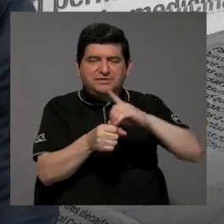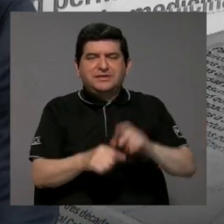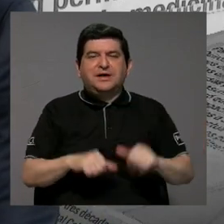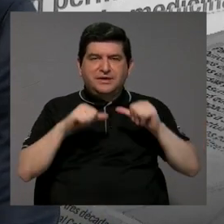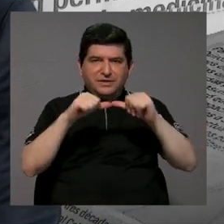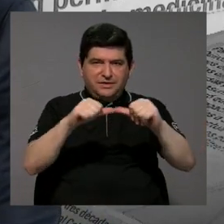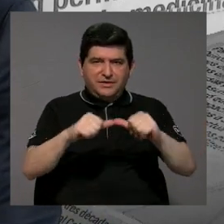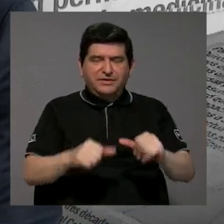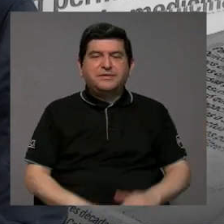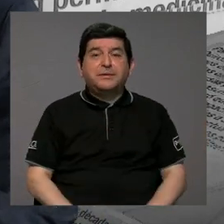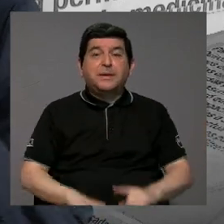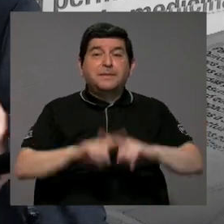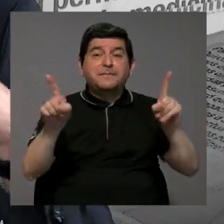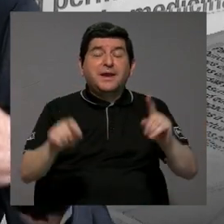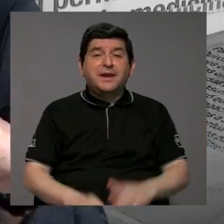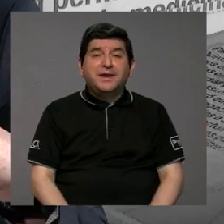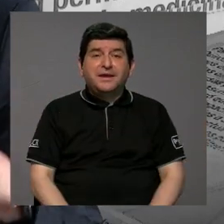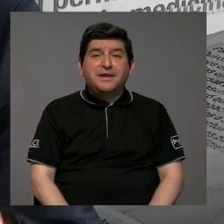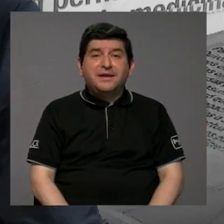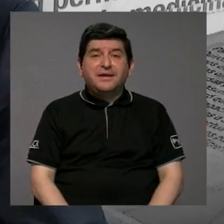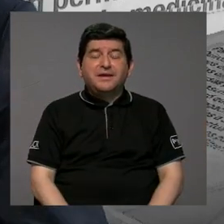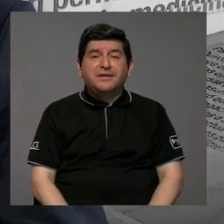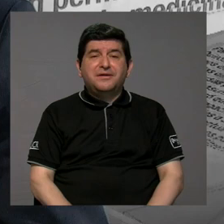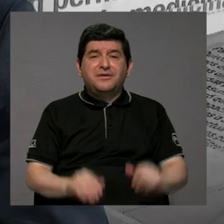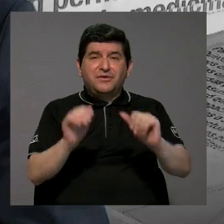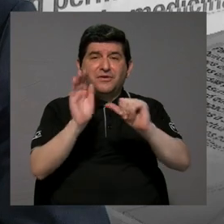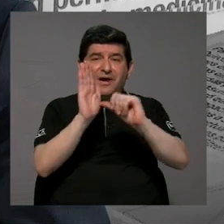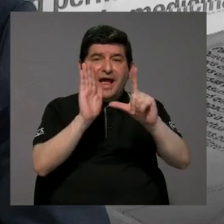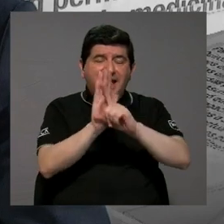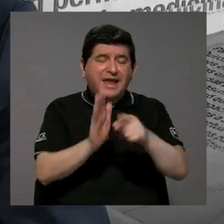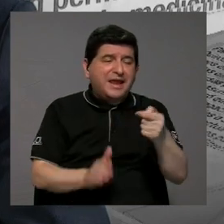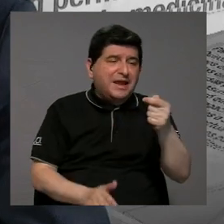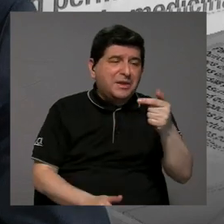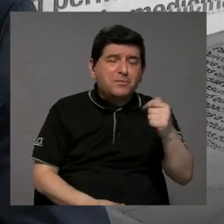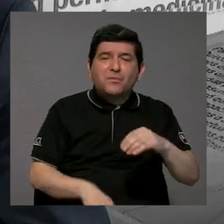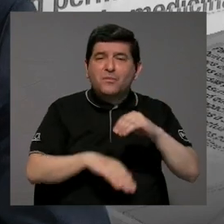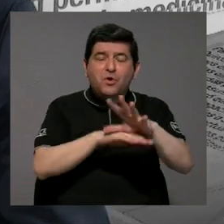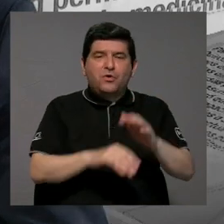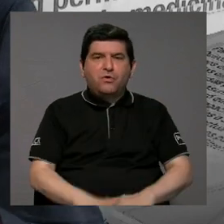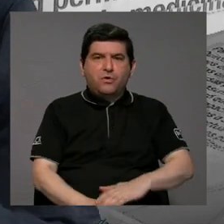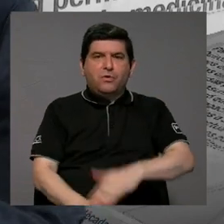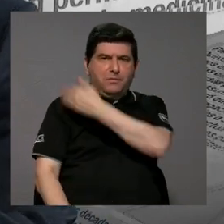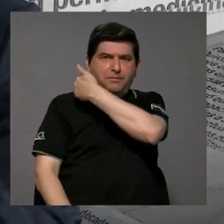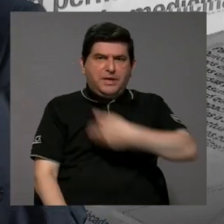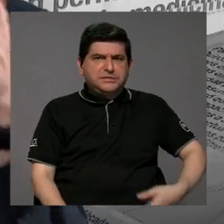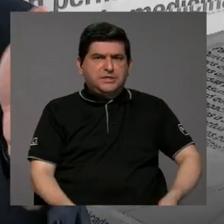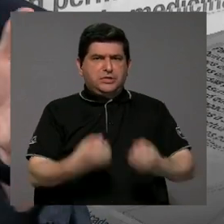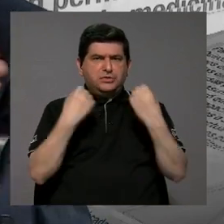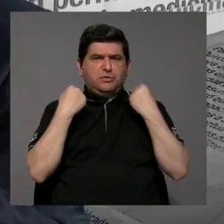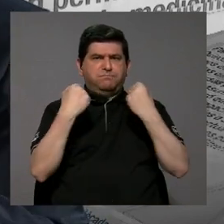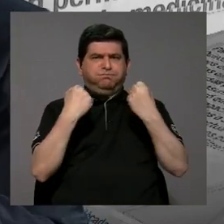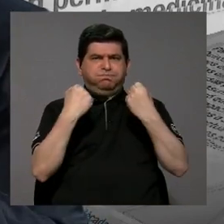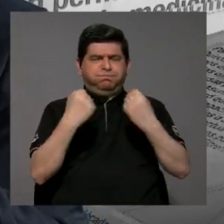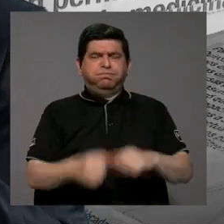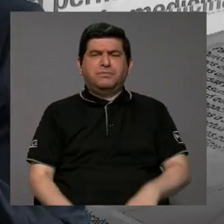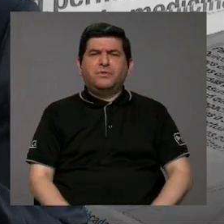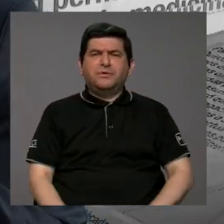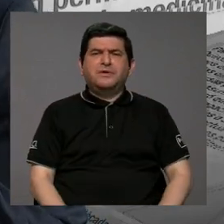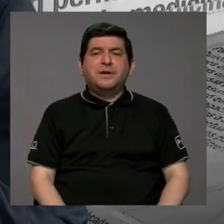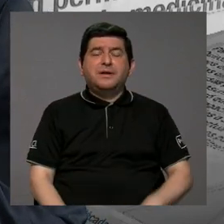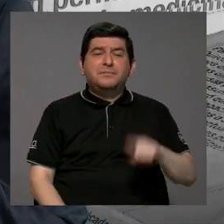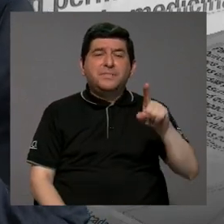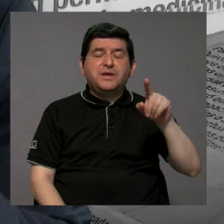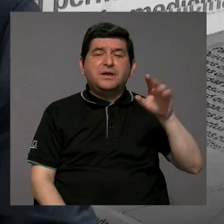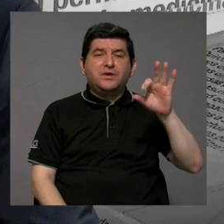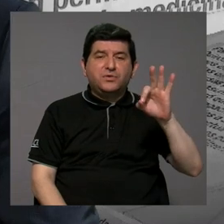tenía pocos poderes. El presidente de la República tenía muchos poderes. Y además fue un periodo entre 1871 y